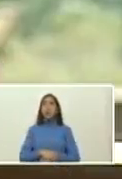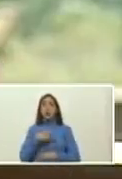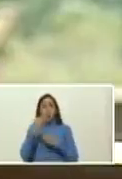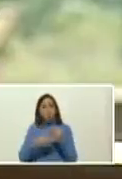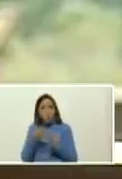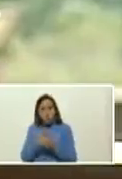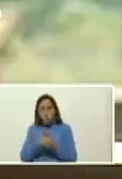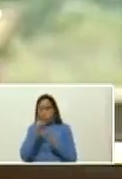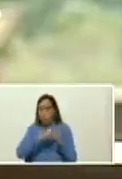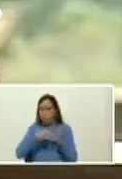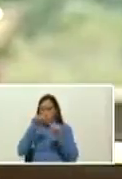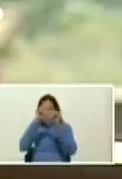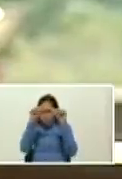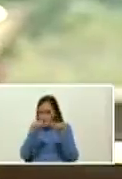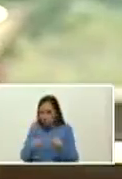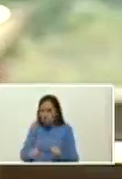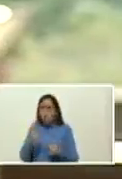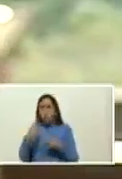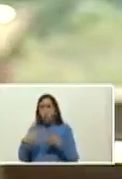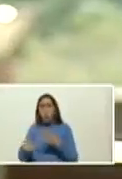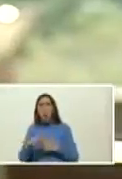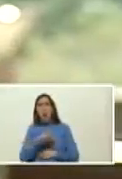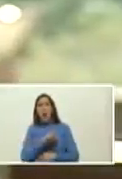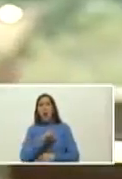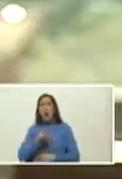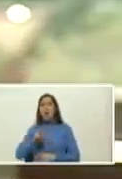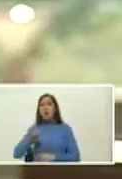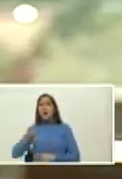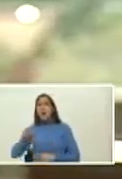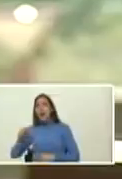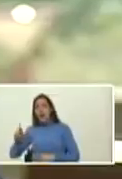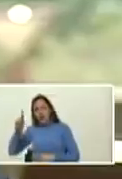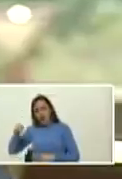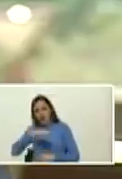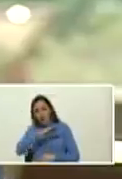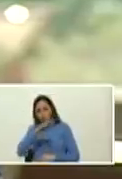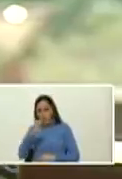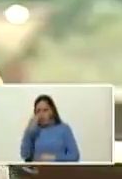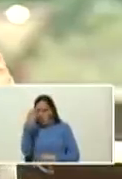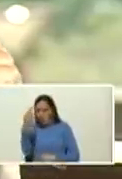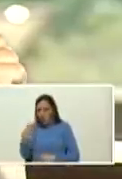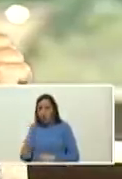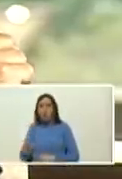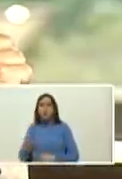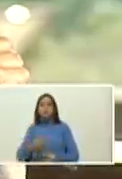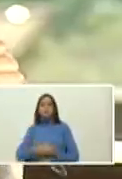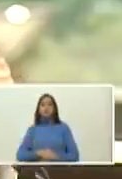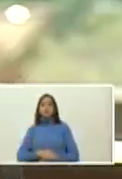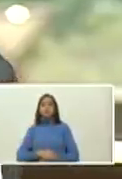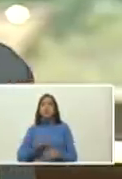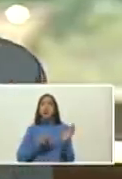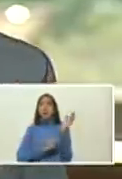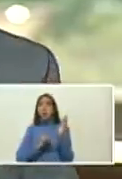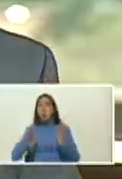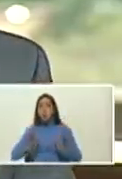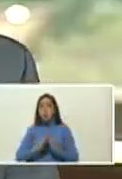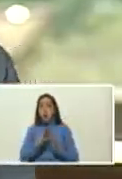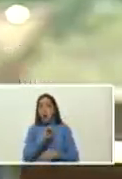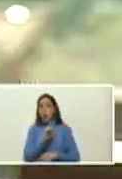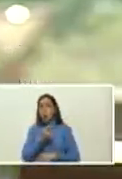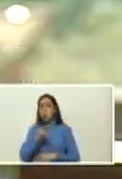artísticas en la vega han visitado la parroquia San Agustín